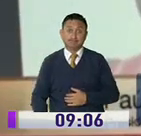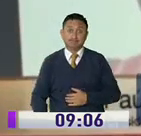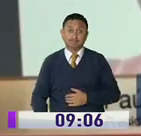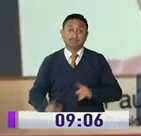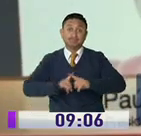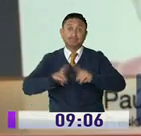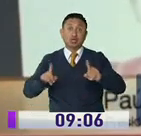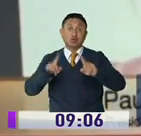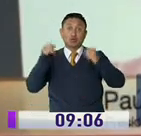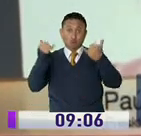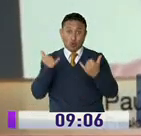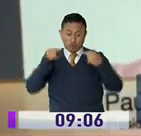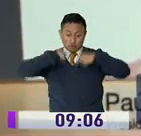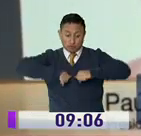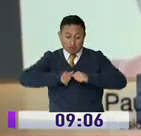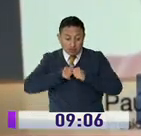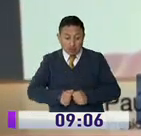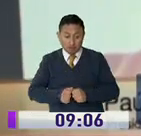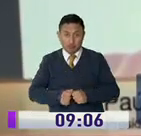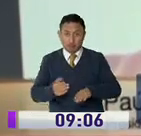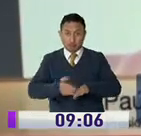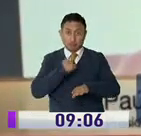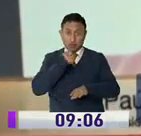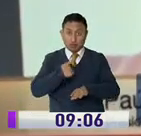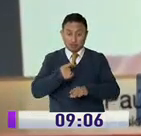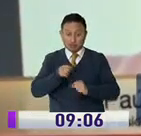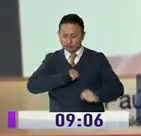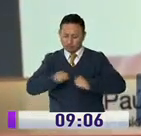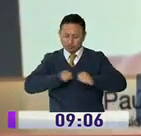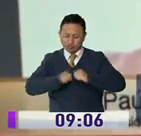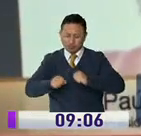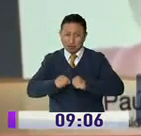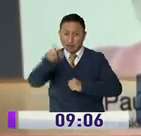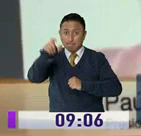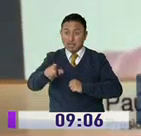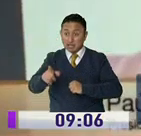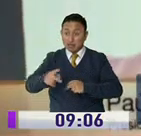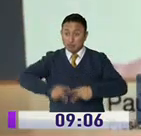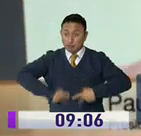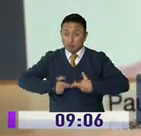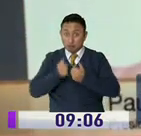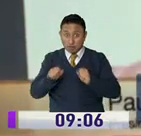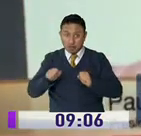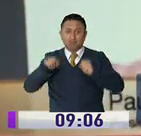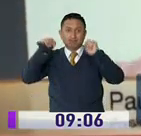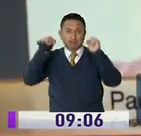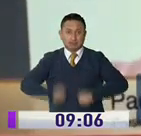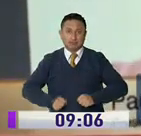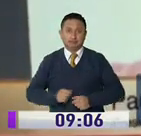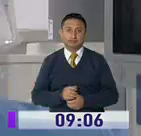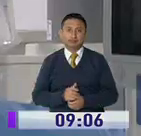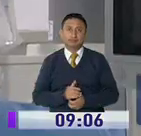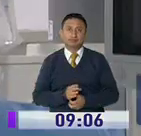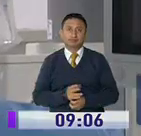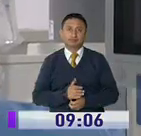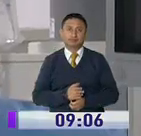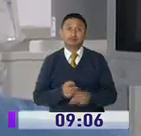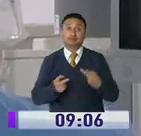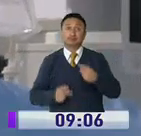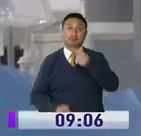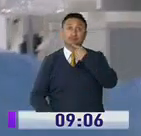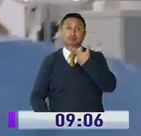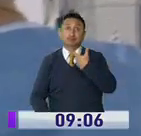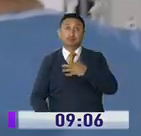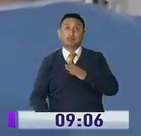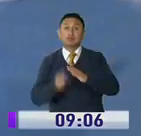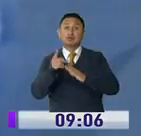mientras yo esté aquí, como les decía hace un momento, hasta el último minuto, hará todo lo que esté a mi alcance, aunque sea para salvar una vida. Además aseguró